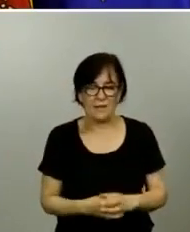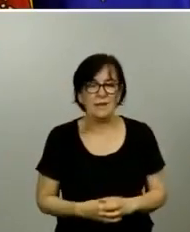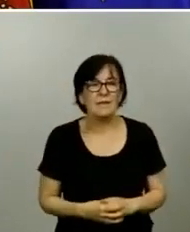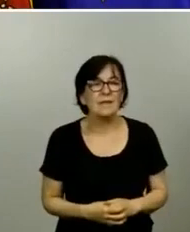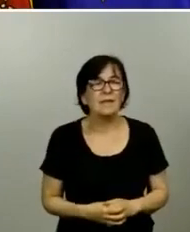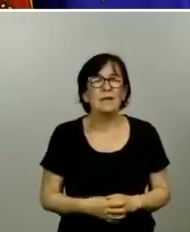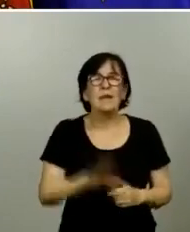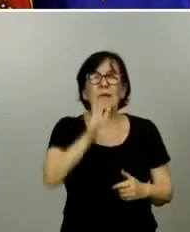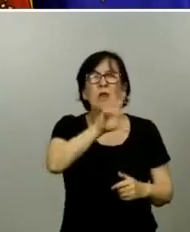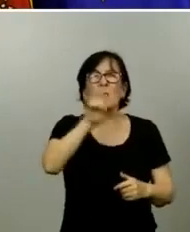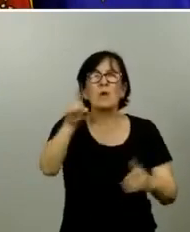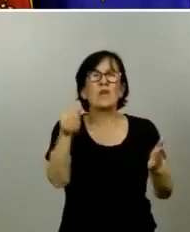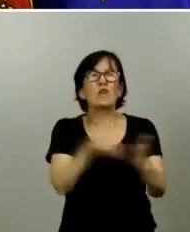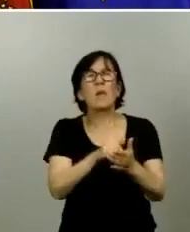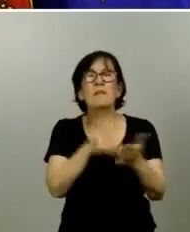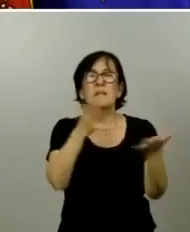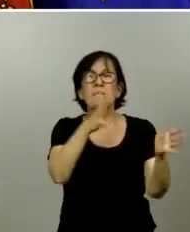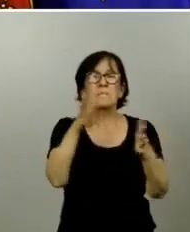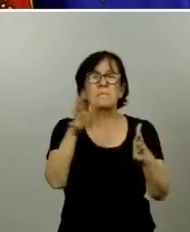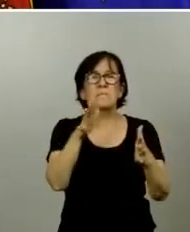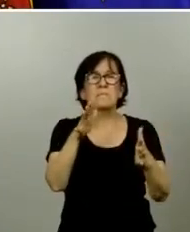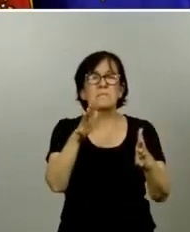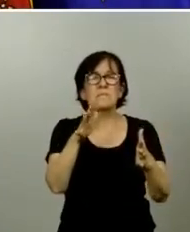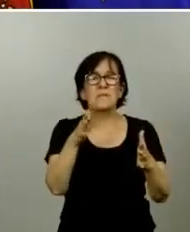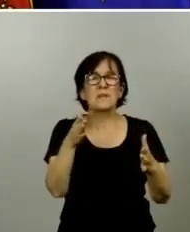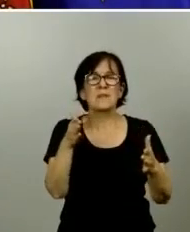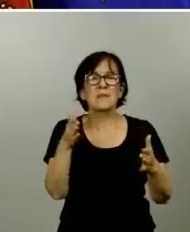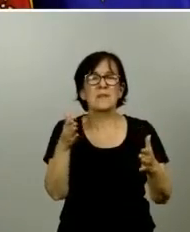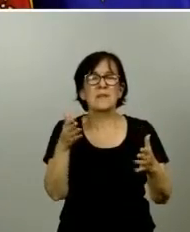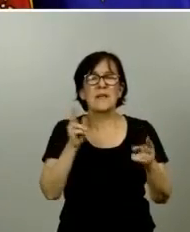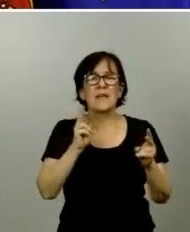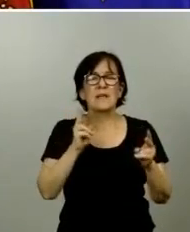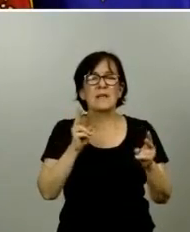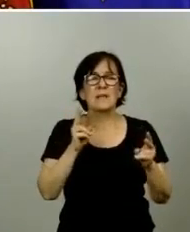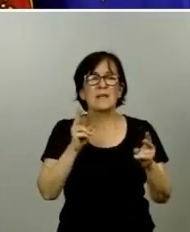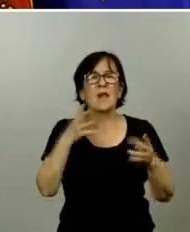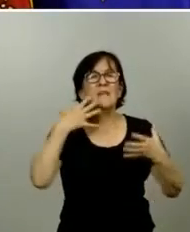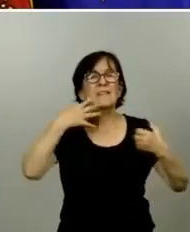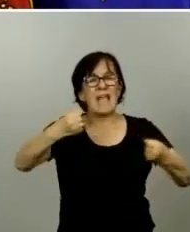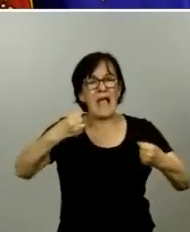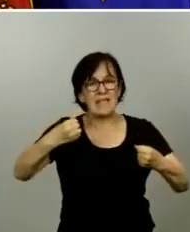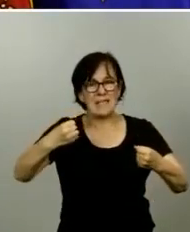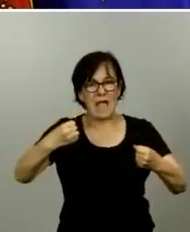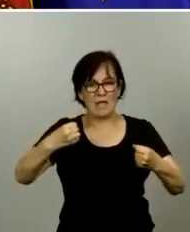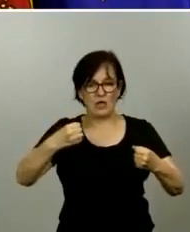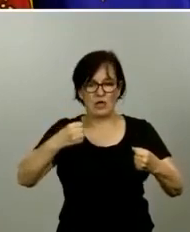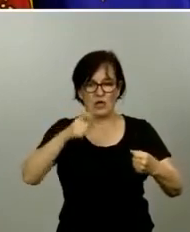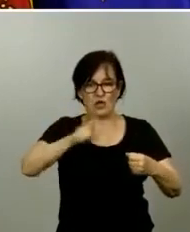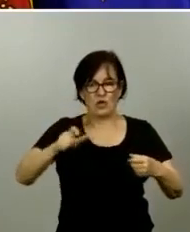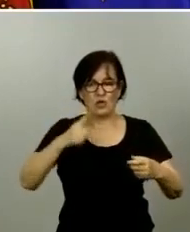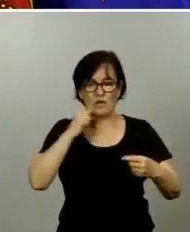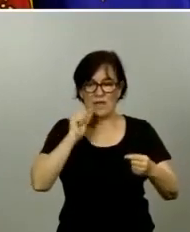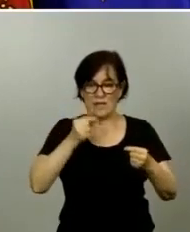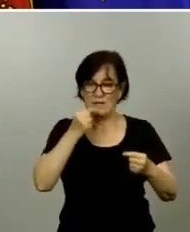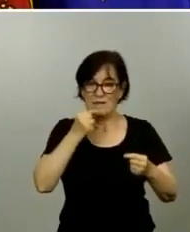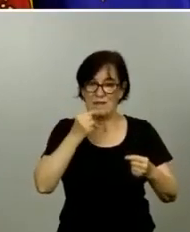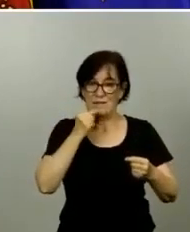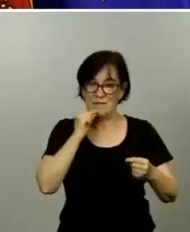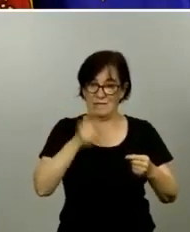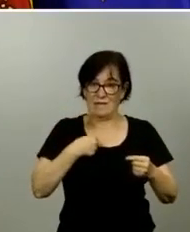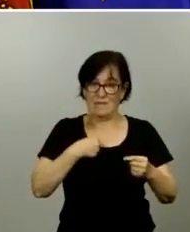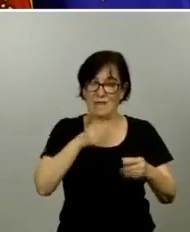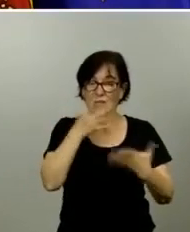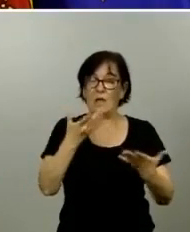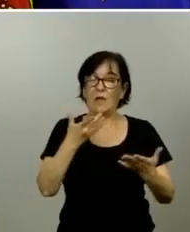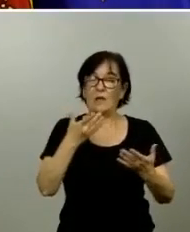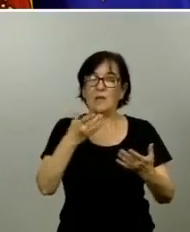.000 prácticamente 51.000 fallecidos perdón sanitarios infectados que ha comentado sí que con los datos nuevos son